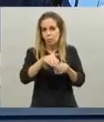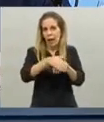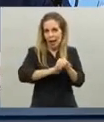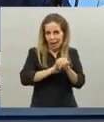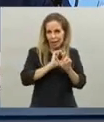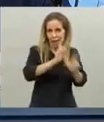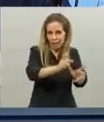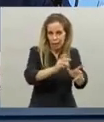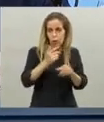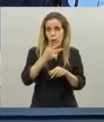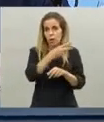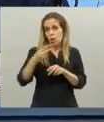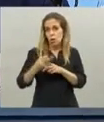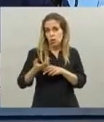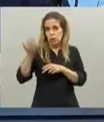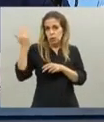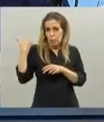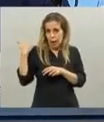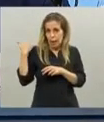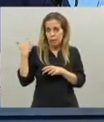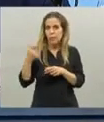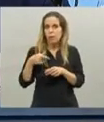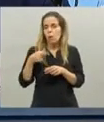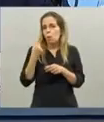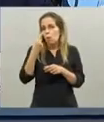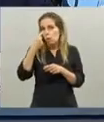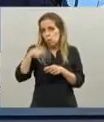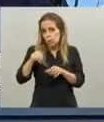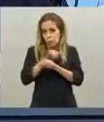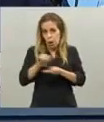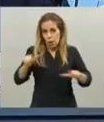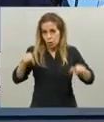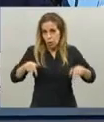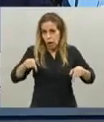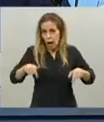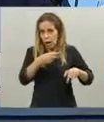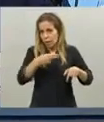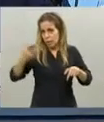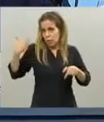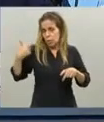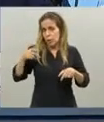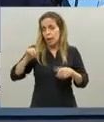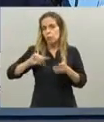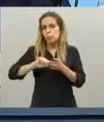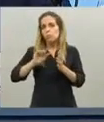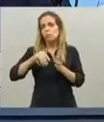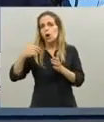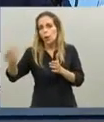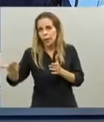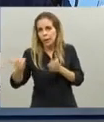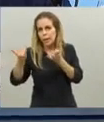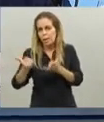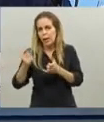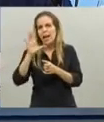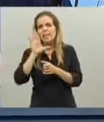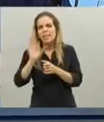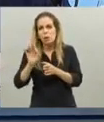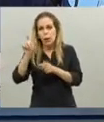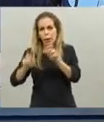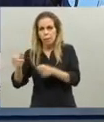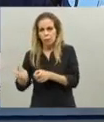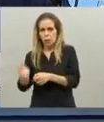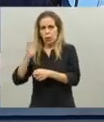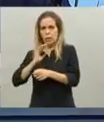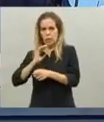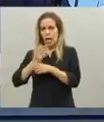teníamos hace 15 días cuando hicimos el último anuncio 50 casos en la provincia de Buenos Aires y el último dato